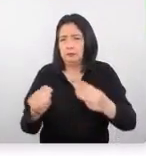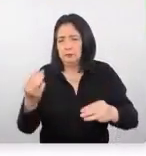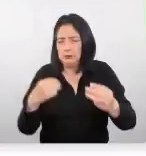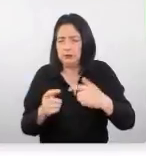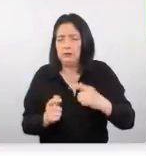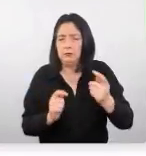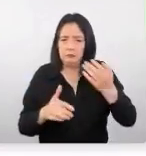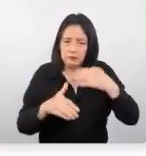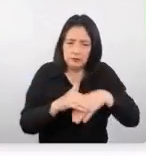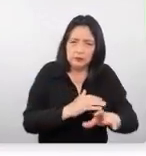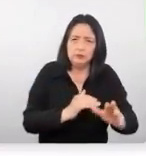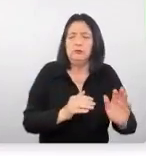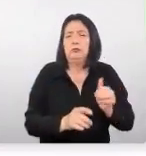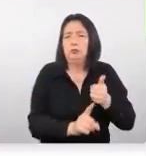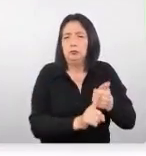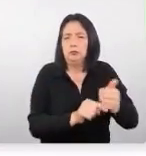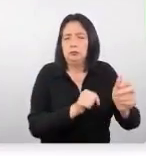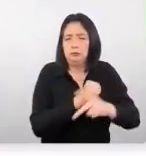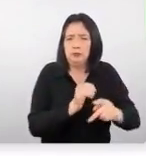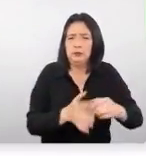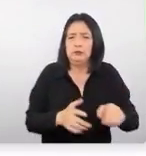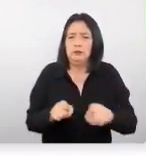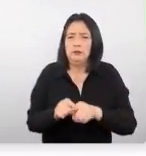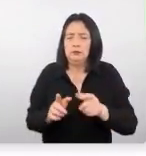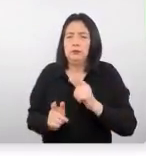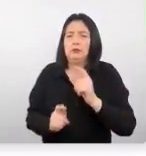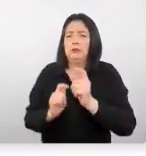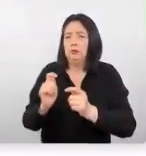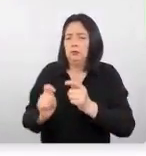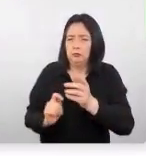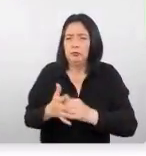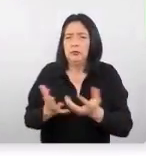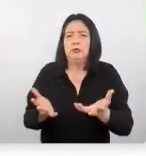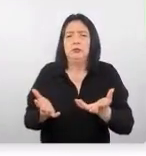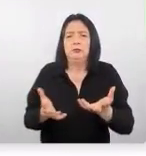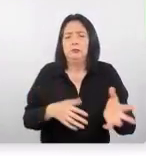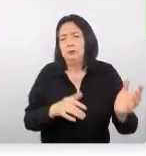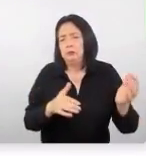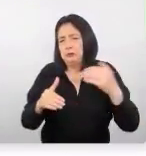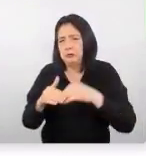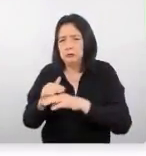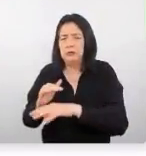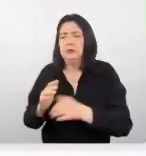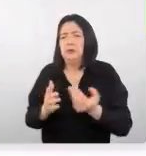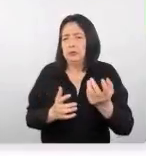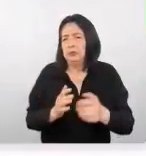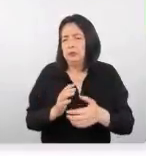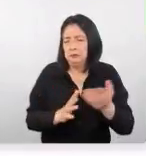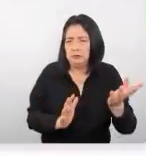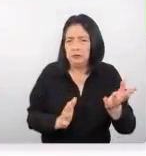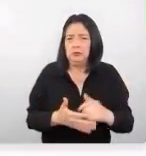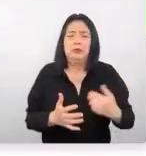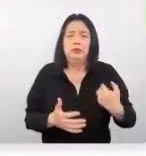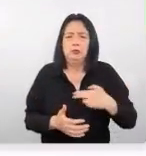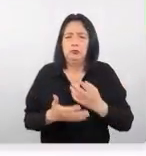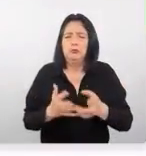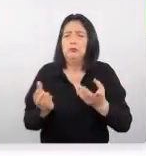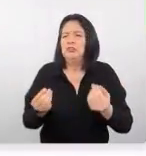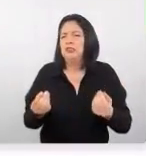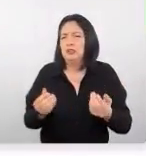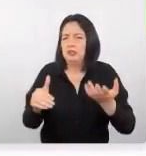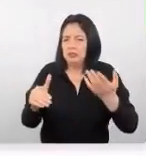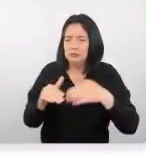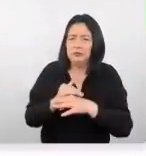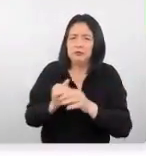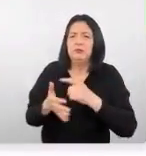interno en Japón el turismo emisivo y el turismo receptivo en nuestro caso nos interesa el turismo emisivo y